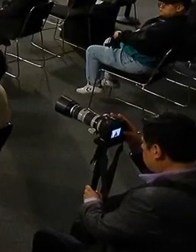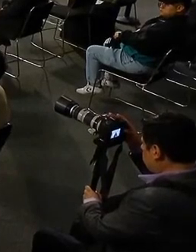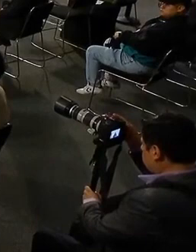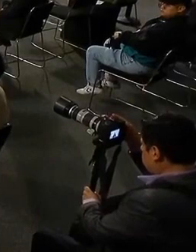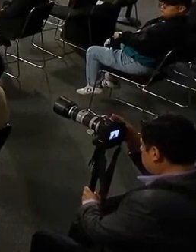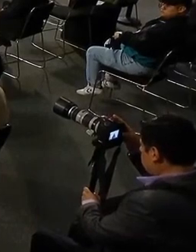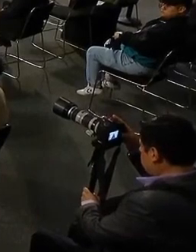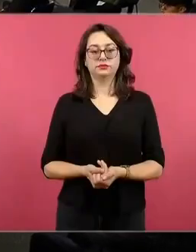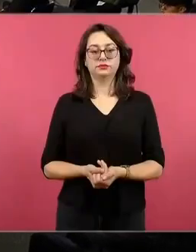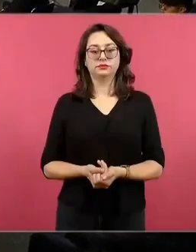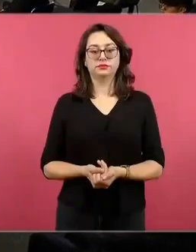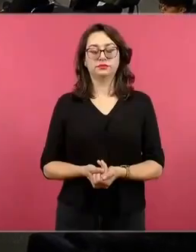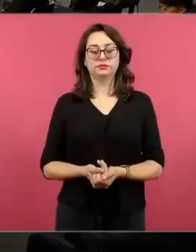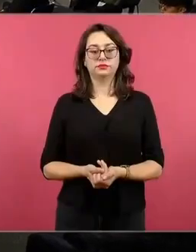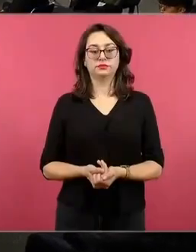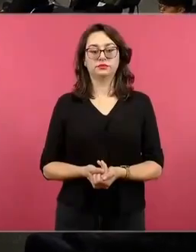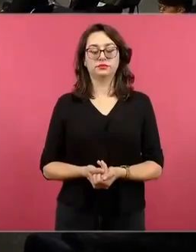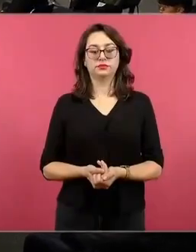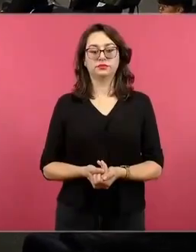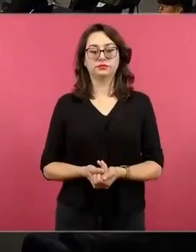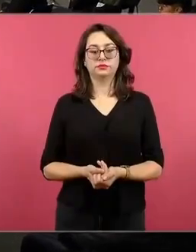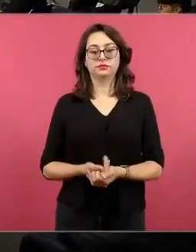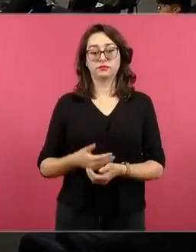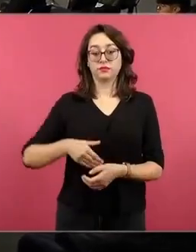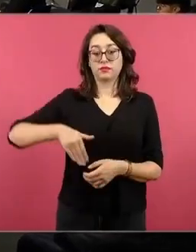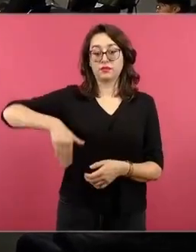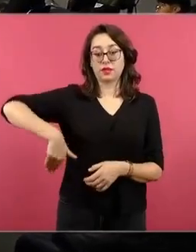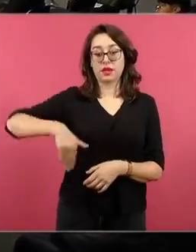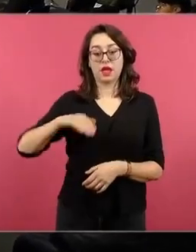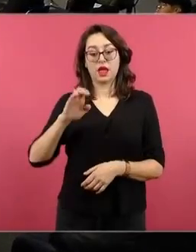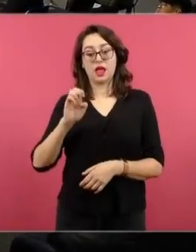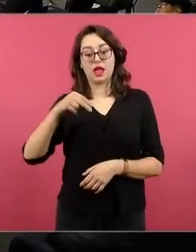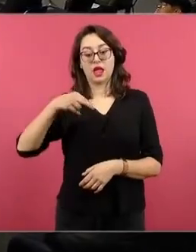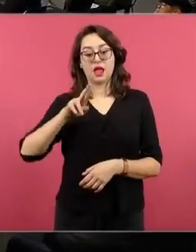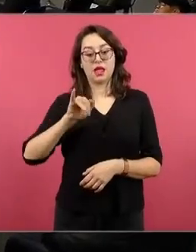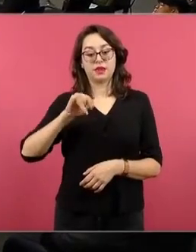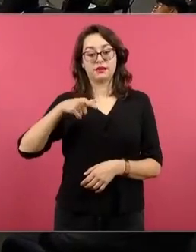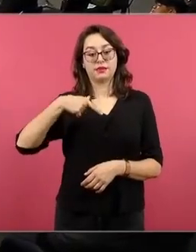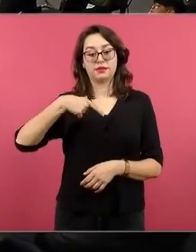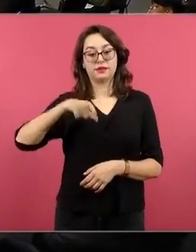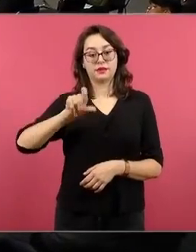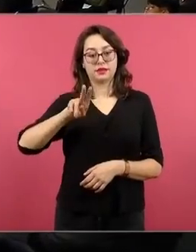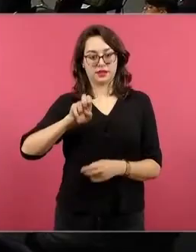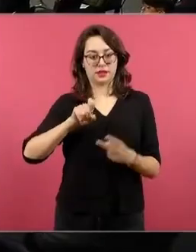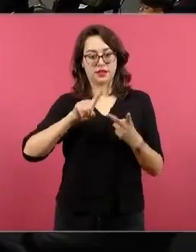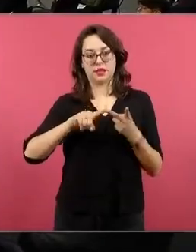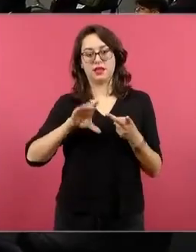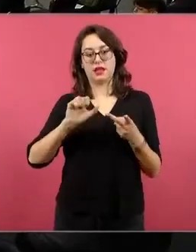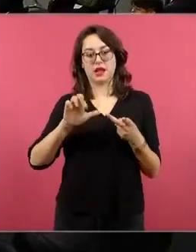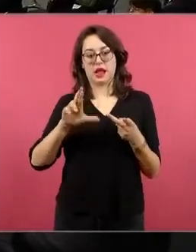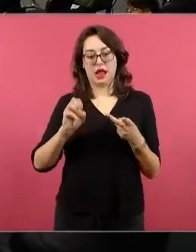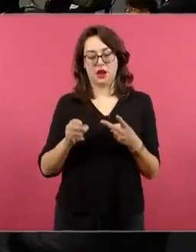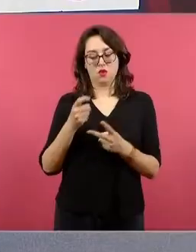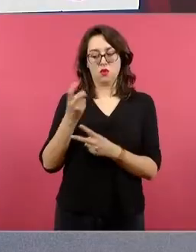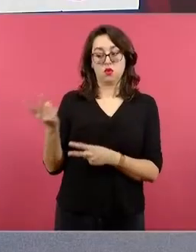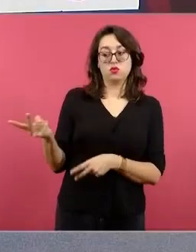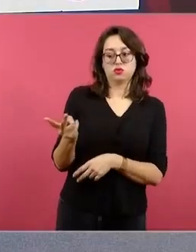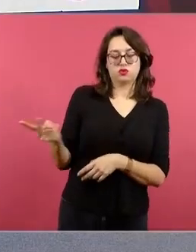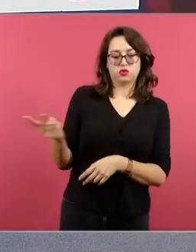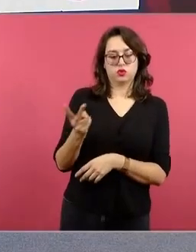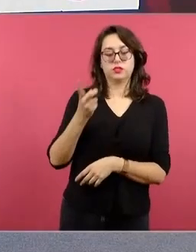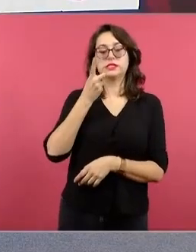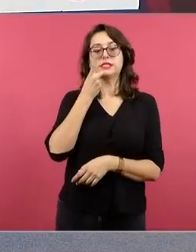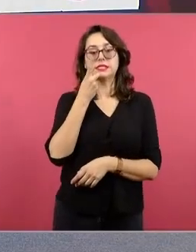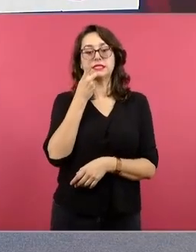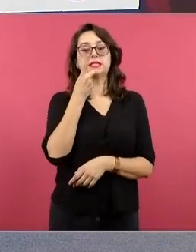Bueno, decía Enrique y decía Caro, el STEAM